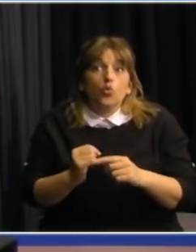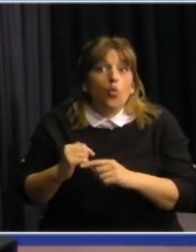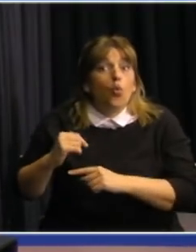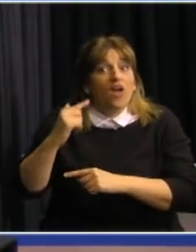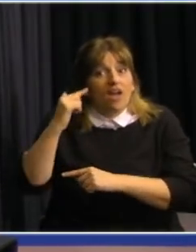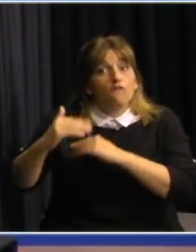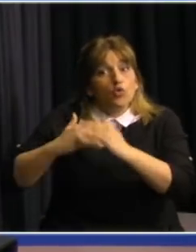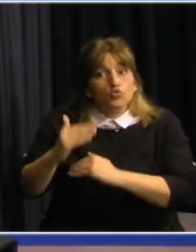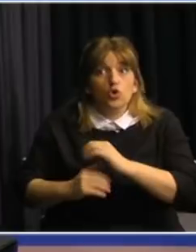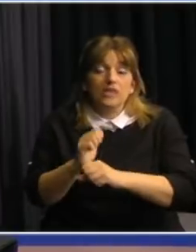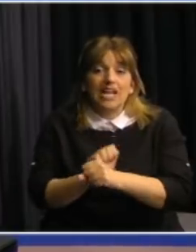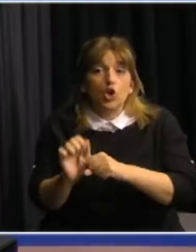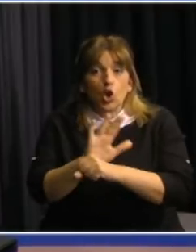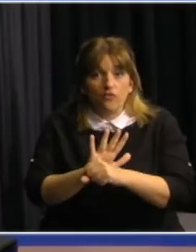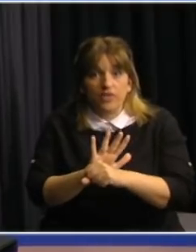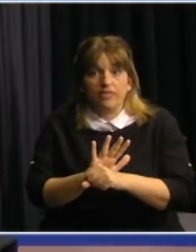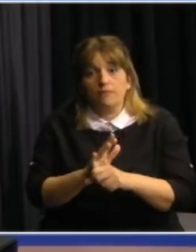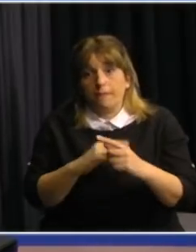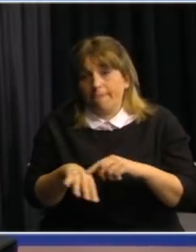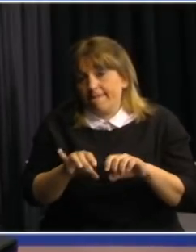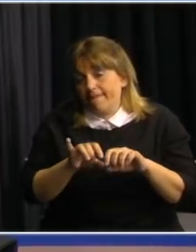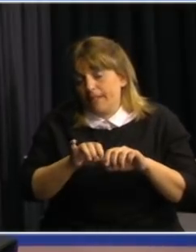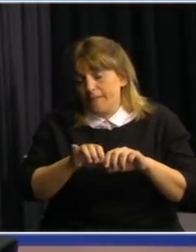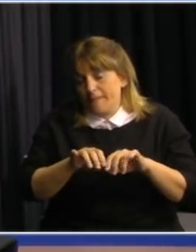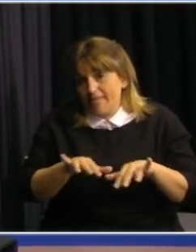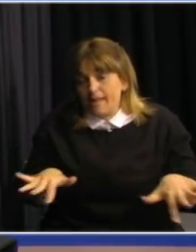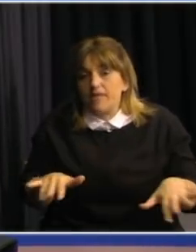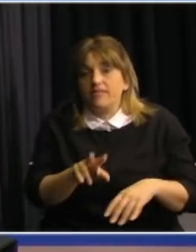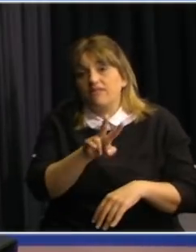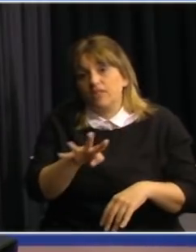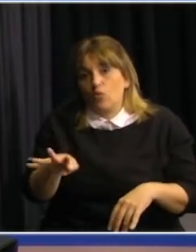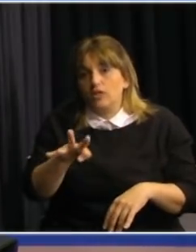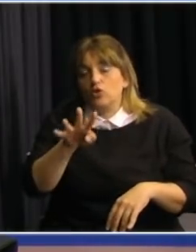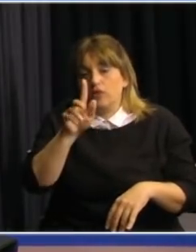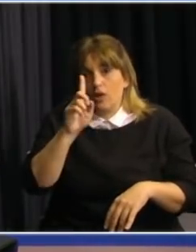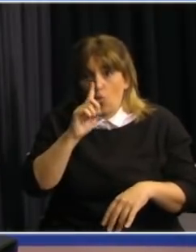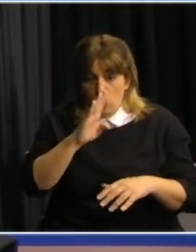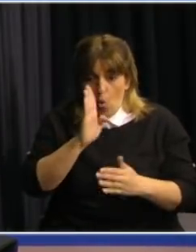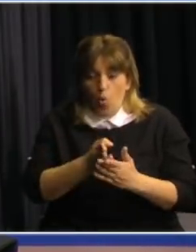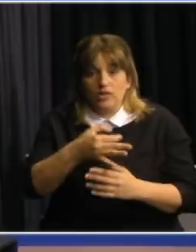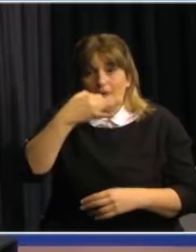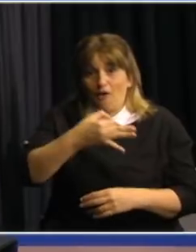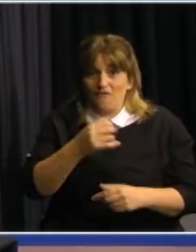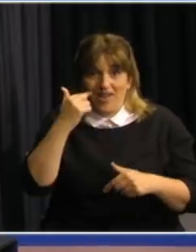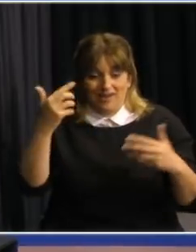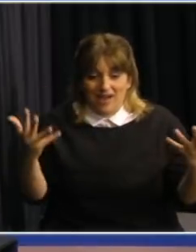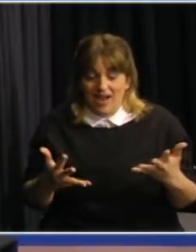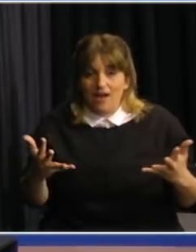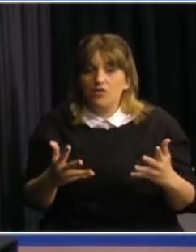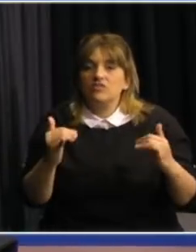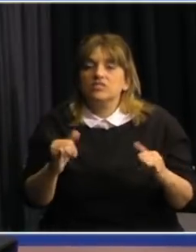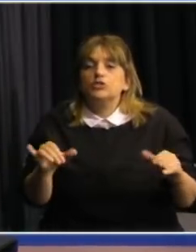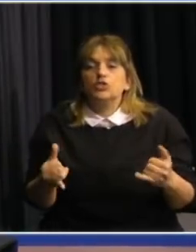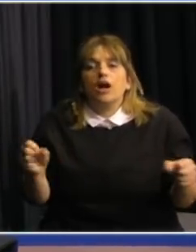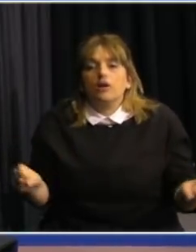de la epidemia, desde el 24 de julio, que fue la última conferencia de prensa hasta hoy, se ha